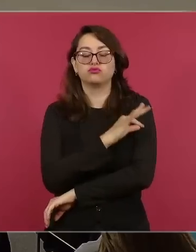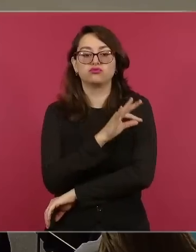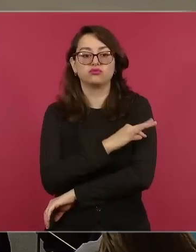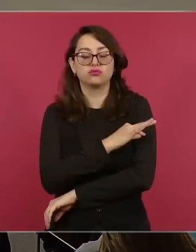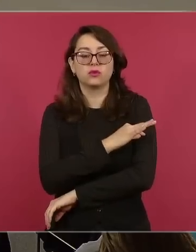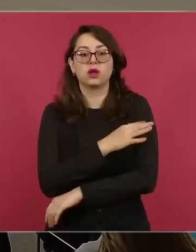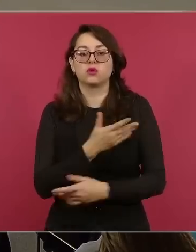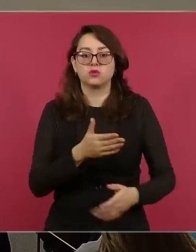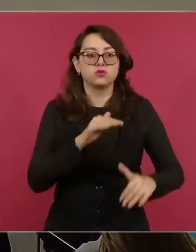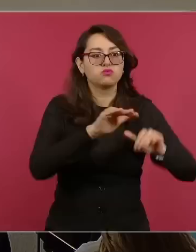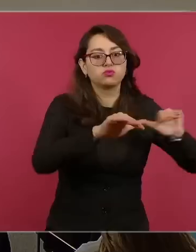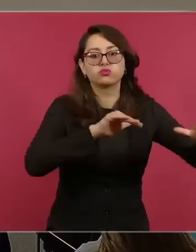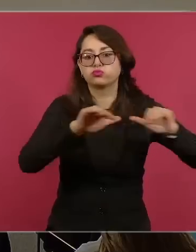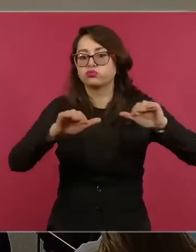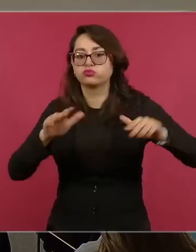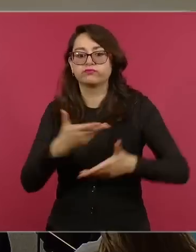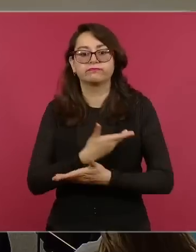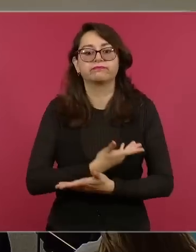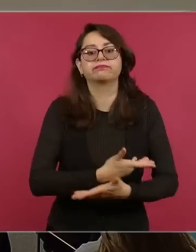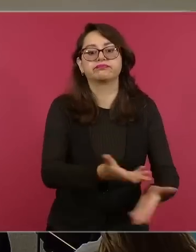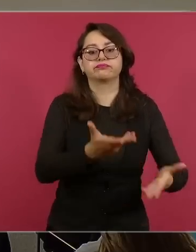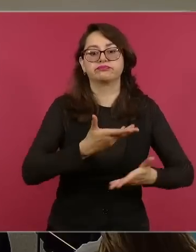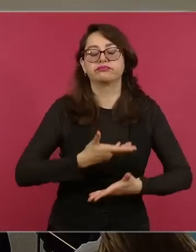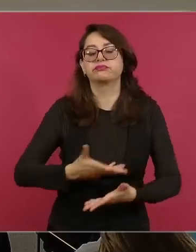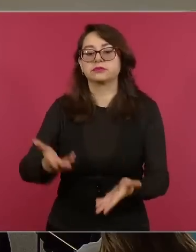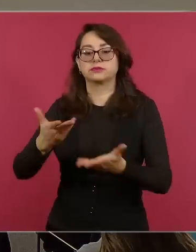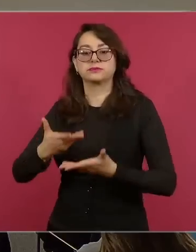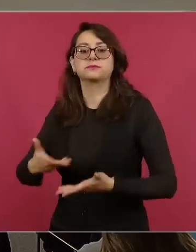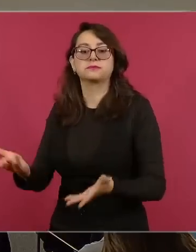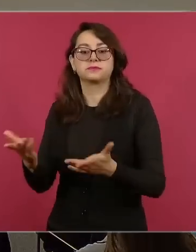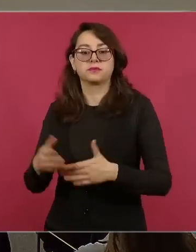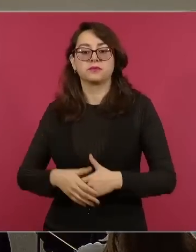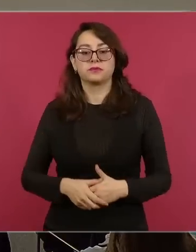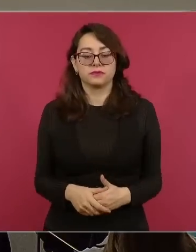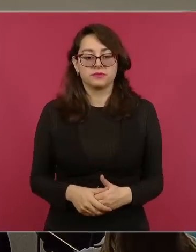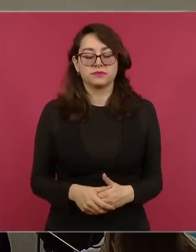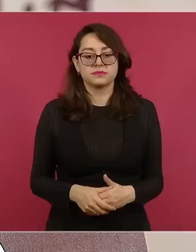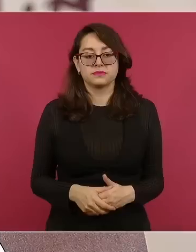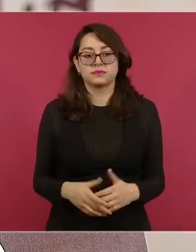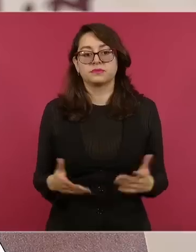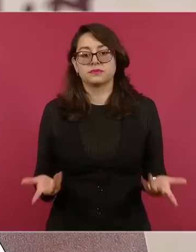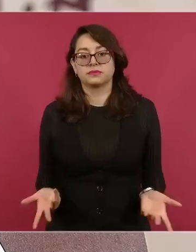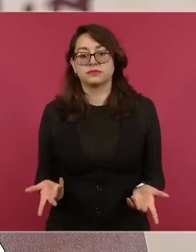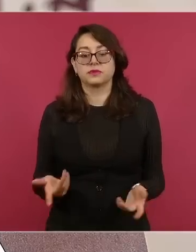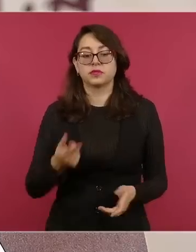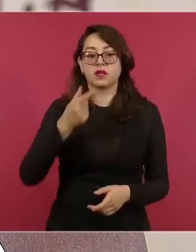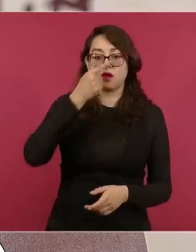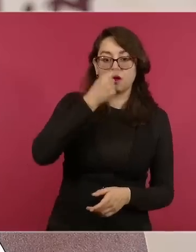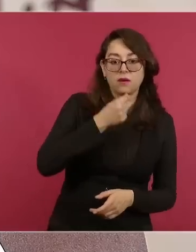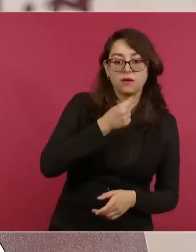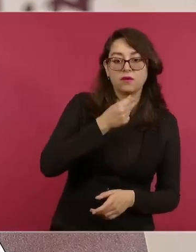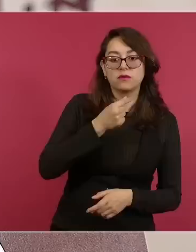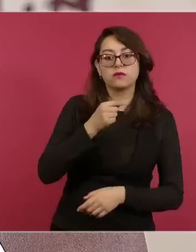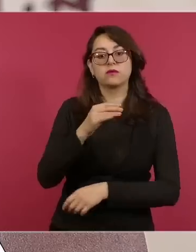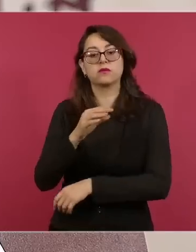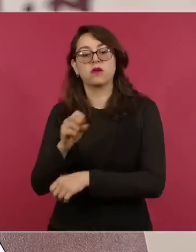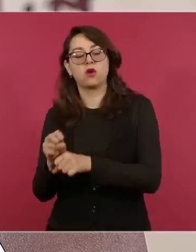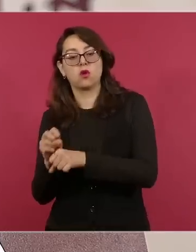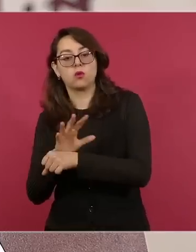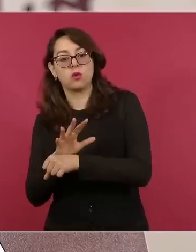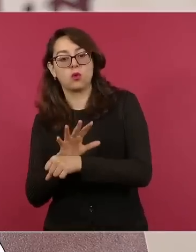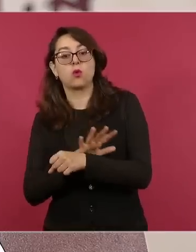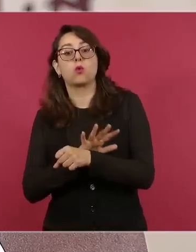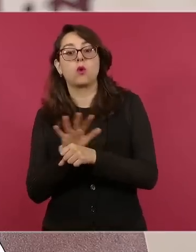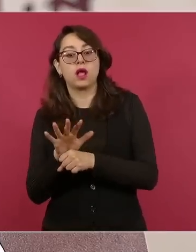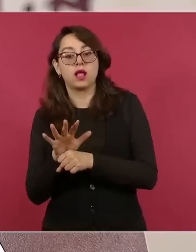en las unidades de primer nivel. El único grupo que es diferente entre influenza y COVID es precisamente el